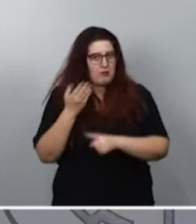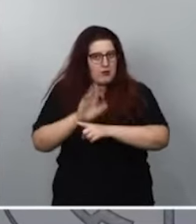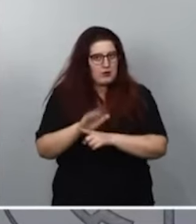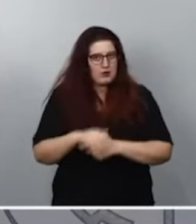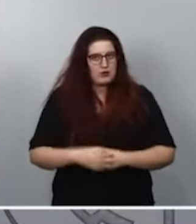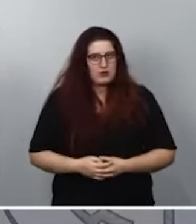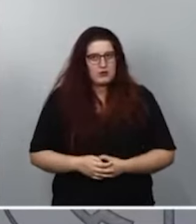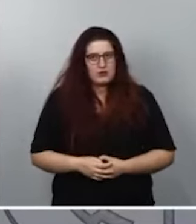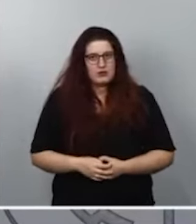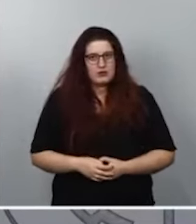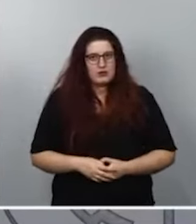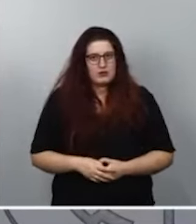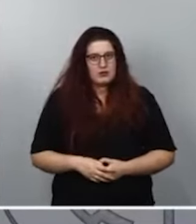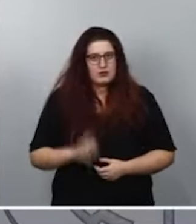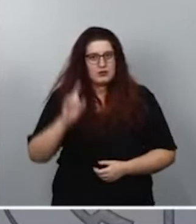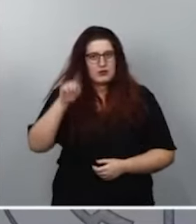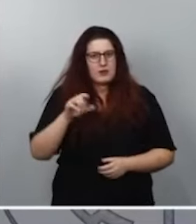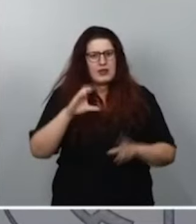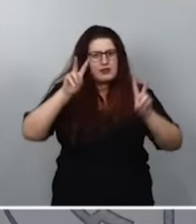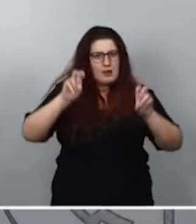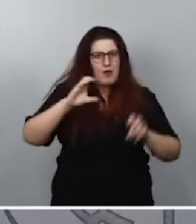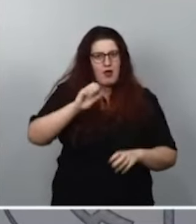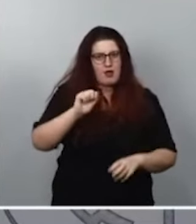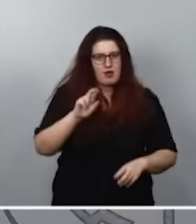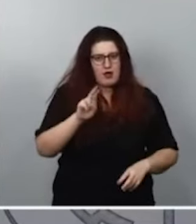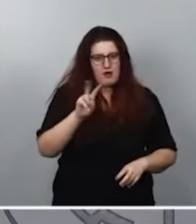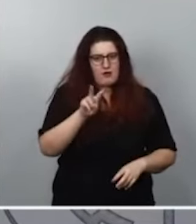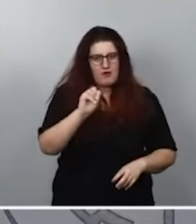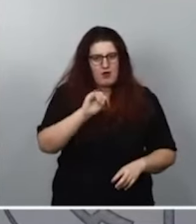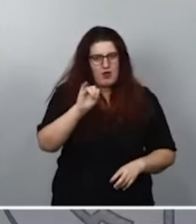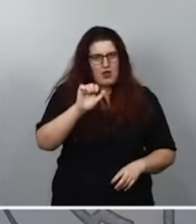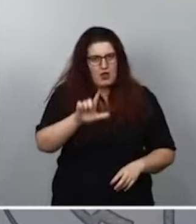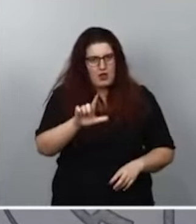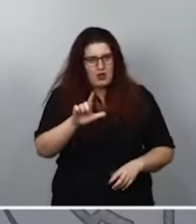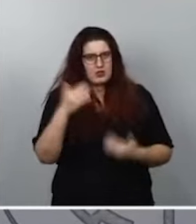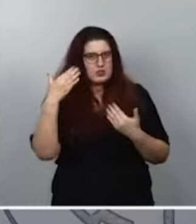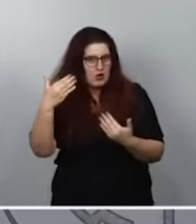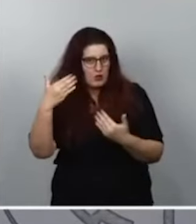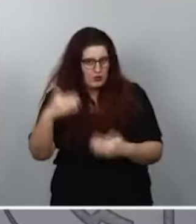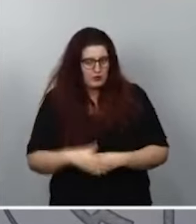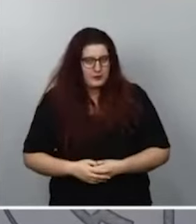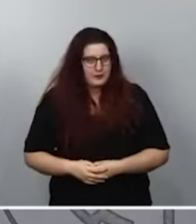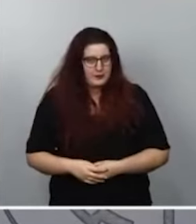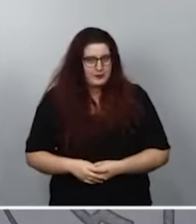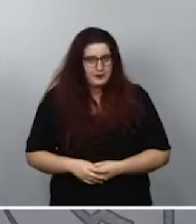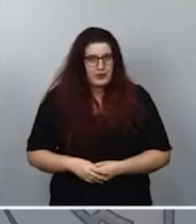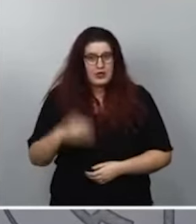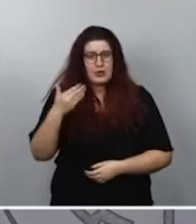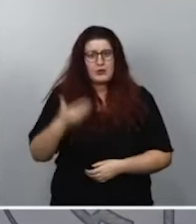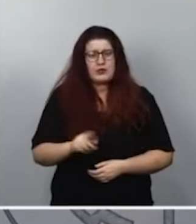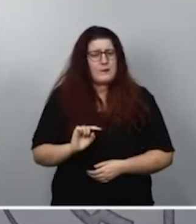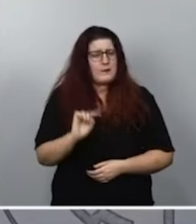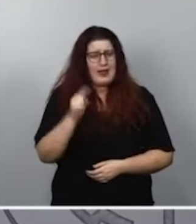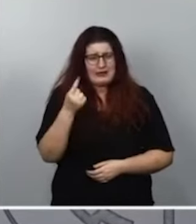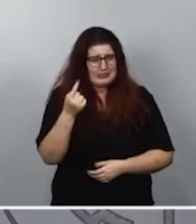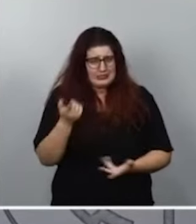Y respecto a Carvajal y al saludo. Mire, lo más importante es la gesta que ha